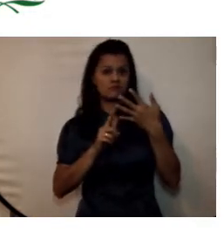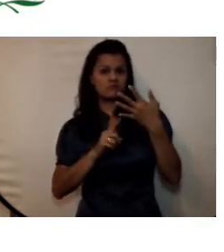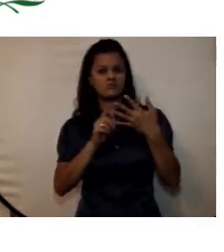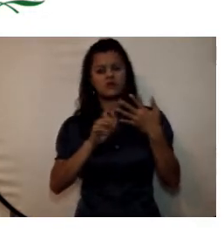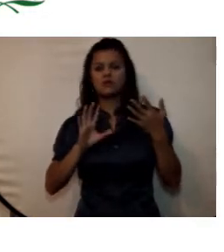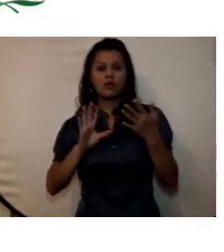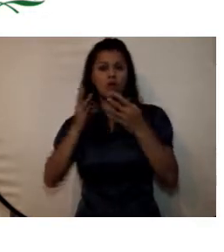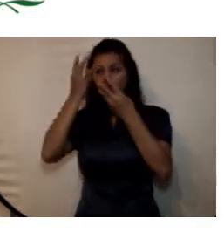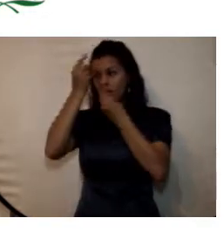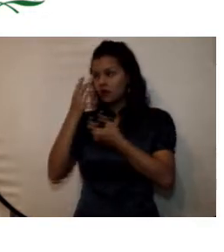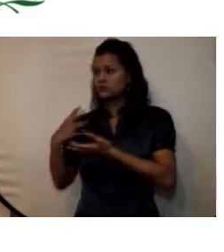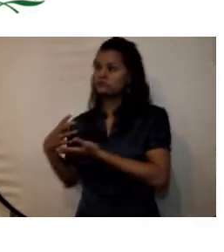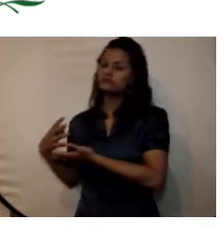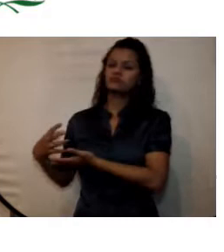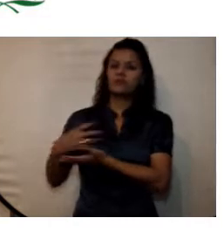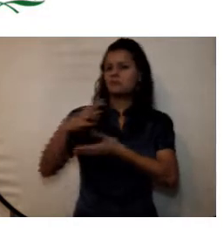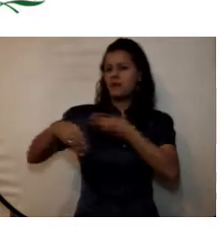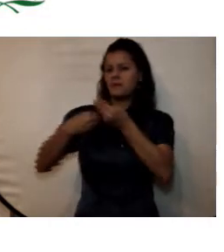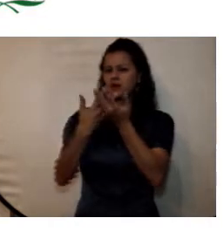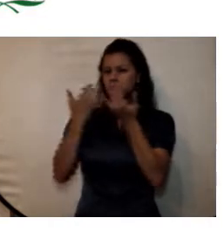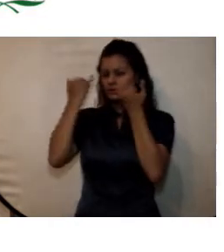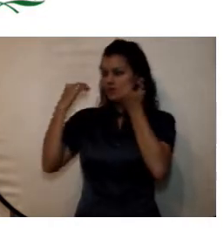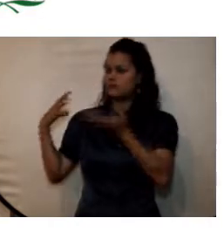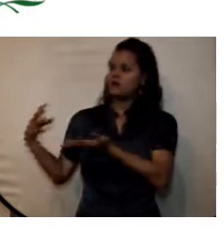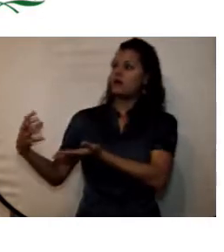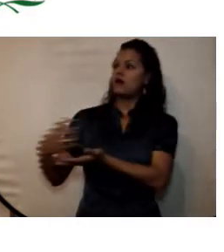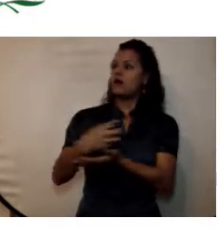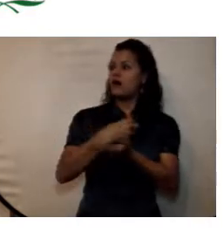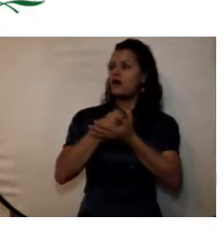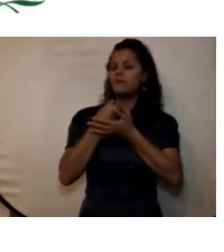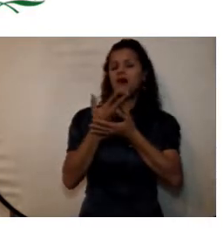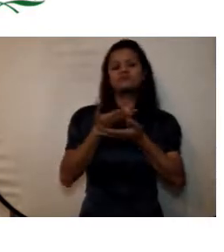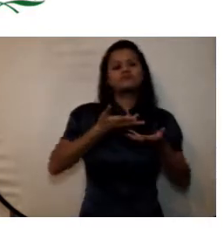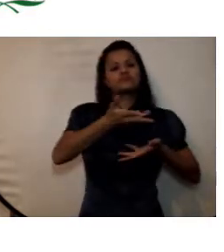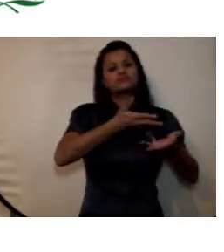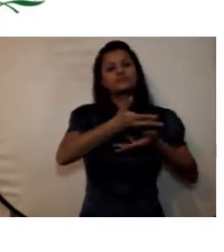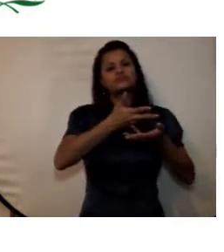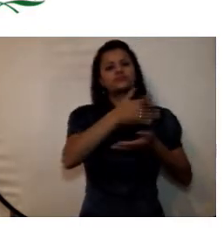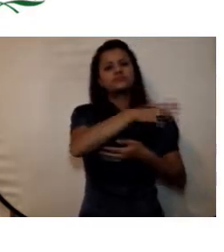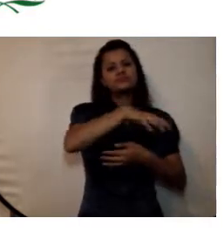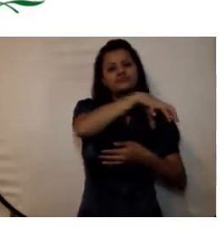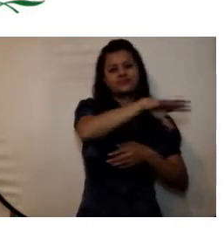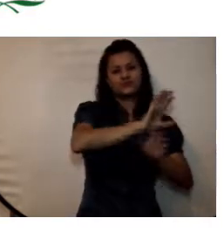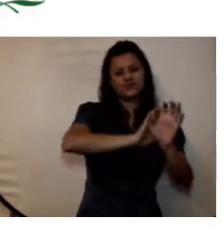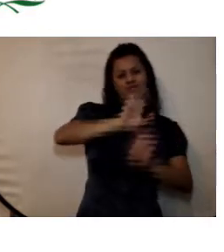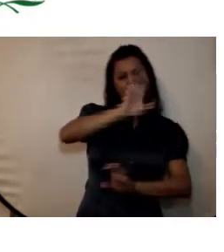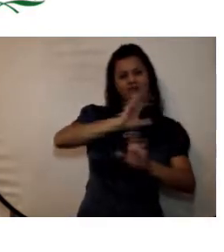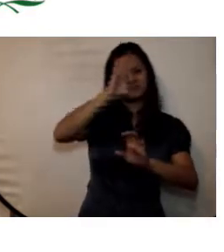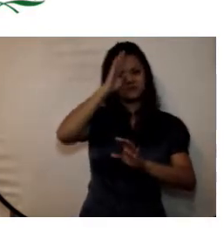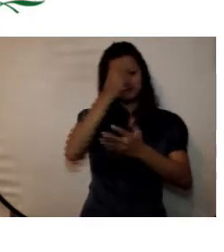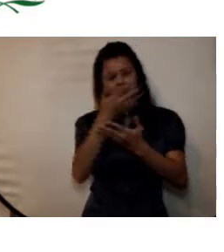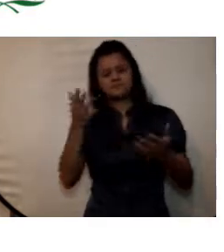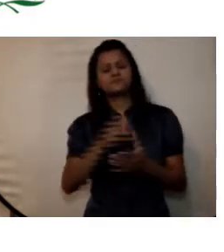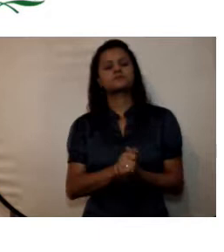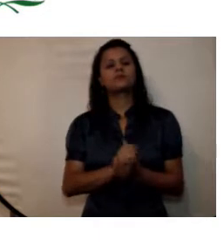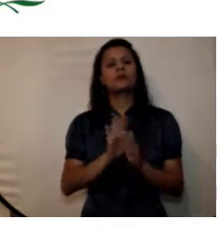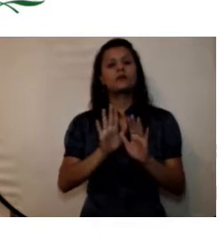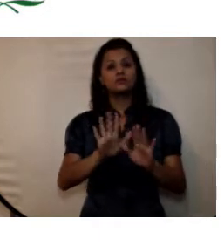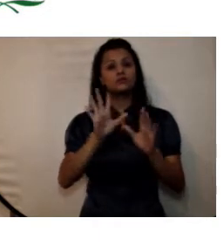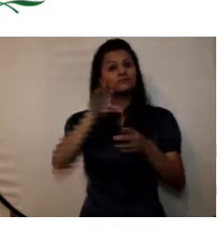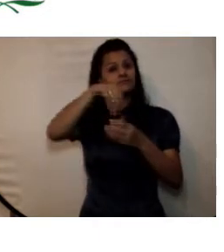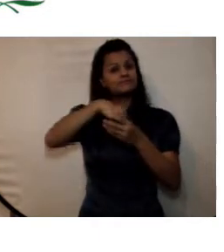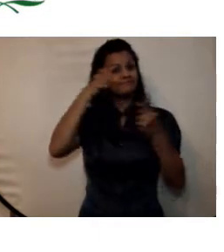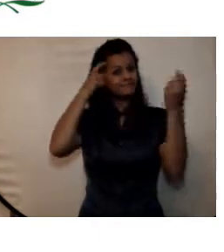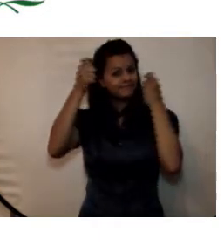ponen a disposición de la interacción con el sector defensa en el marco estratégico pues obviamente esto se apoya con unos sistemas de